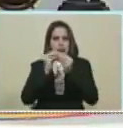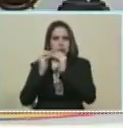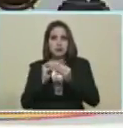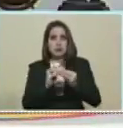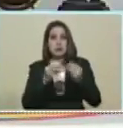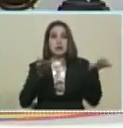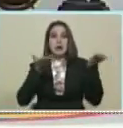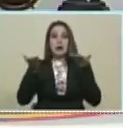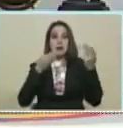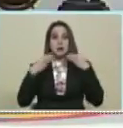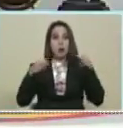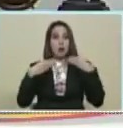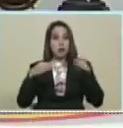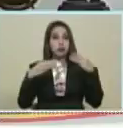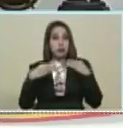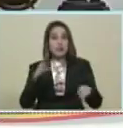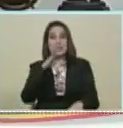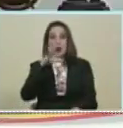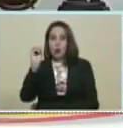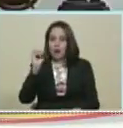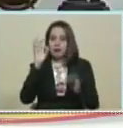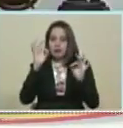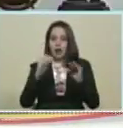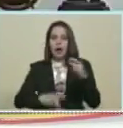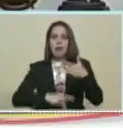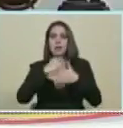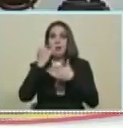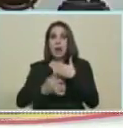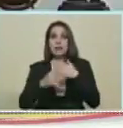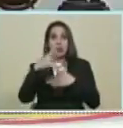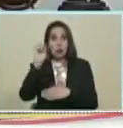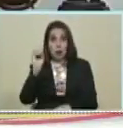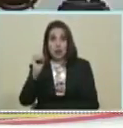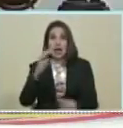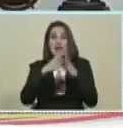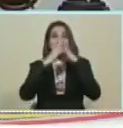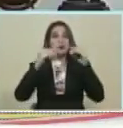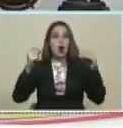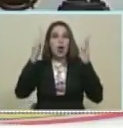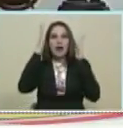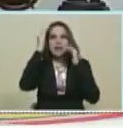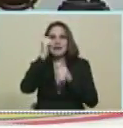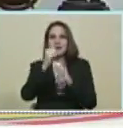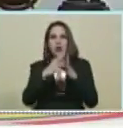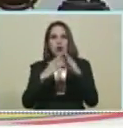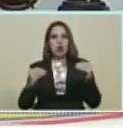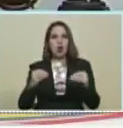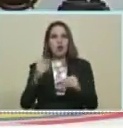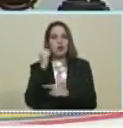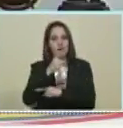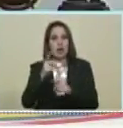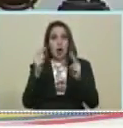Fundamentales 50 Es el plan 50 Atención Todo el mundo Debe conocer Esto